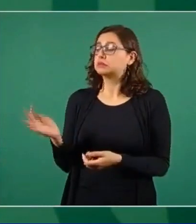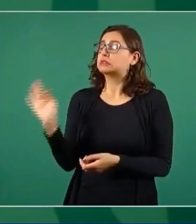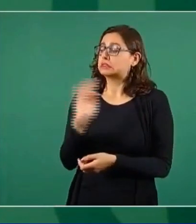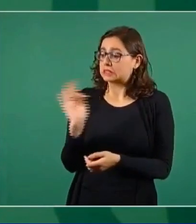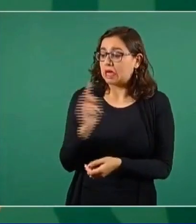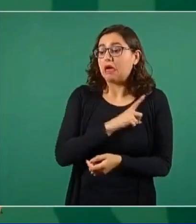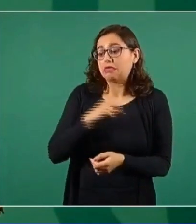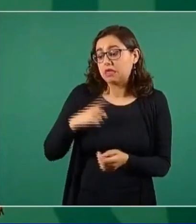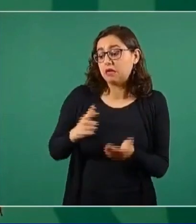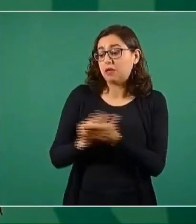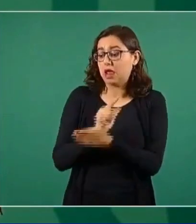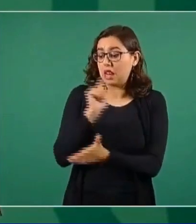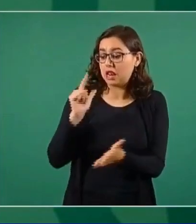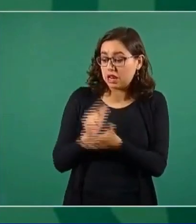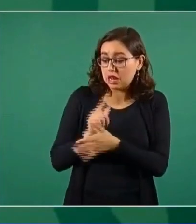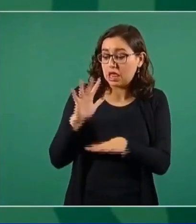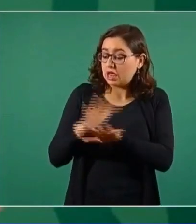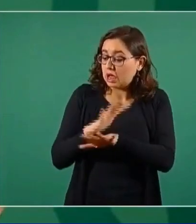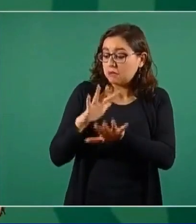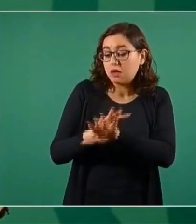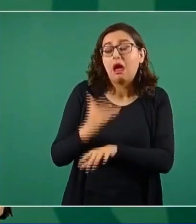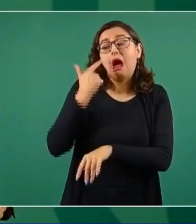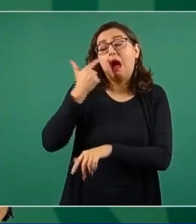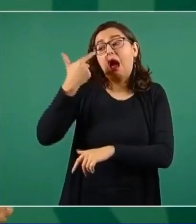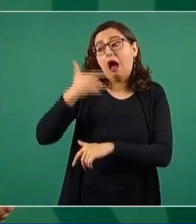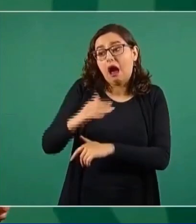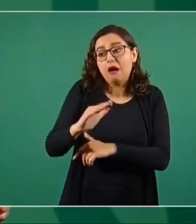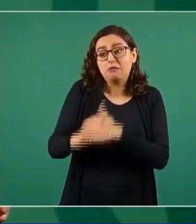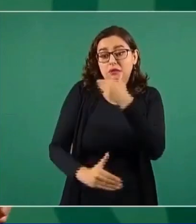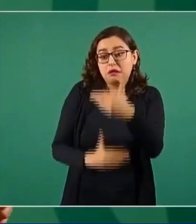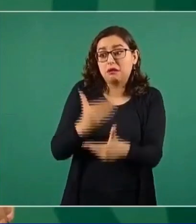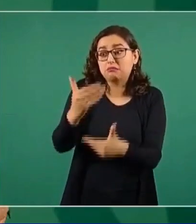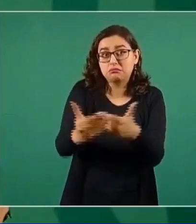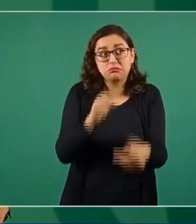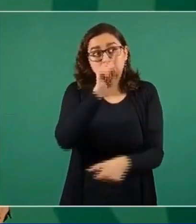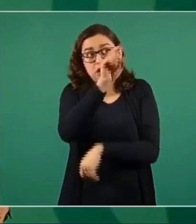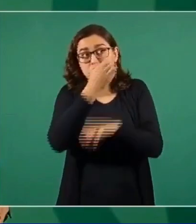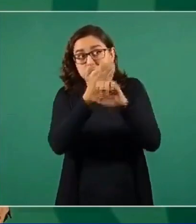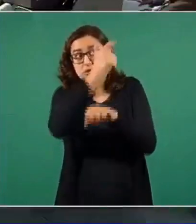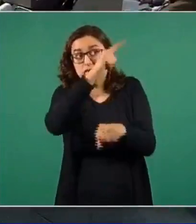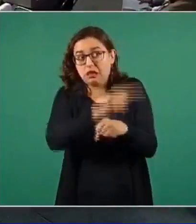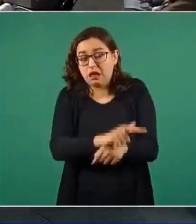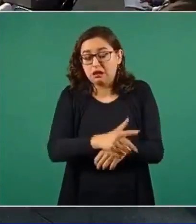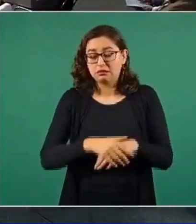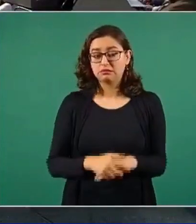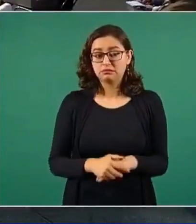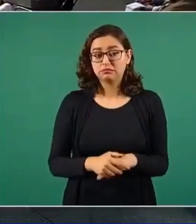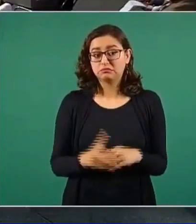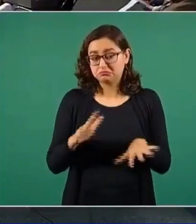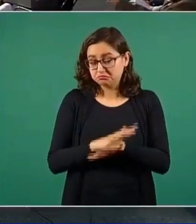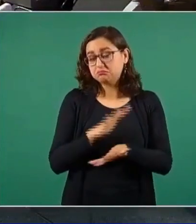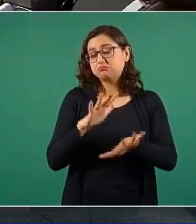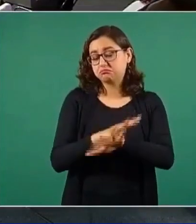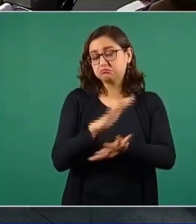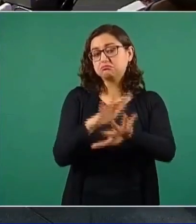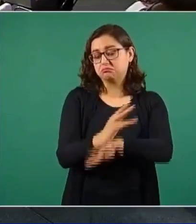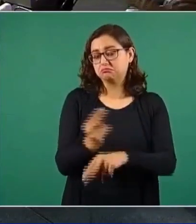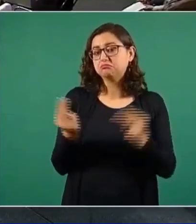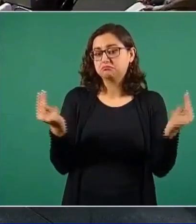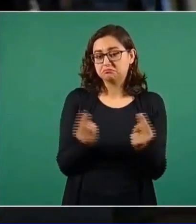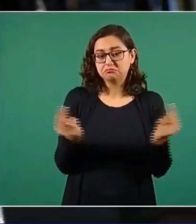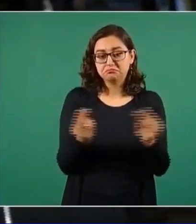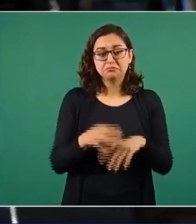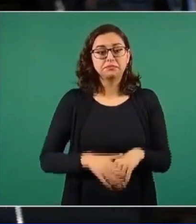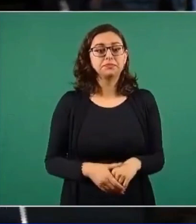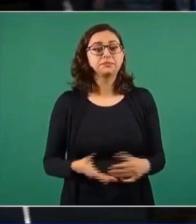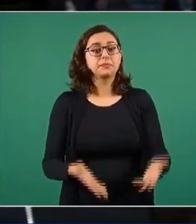O para que estas cosas no sigan repitiéndose. Es parte de los cambios. Sobre los terrenos